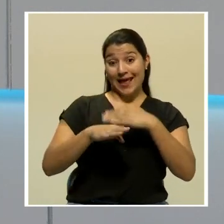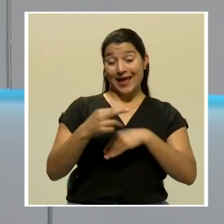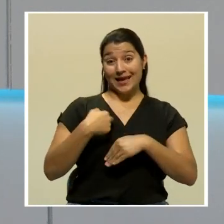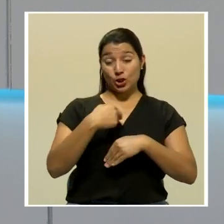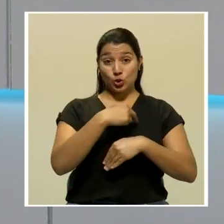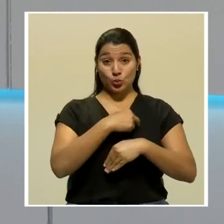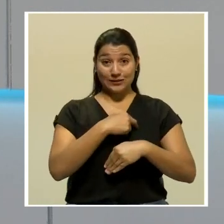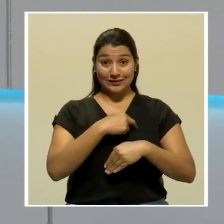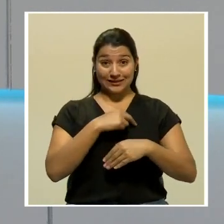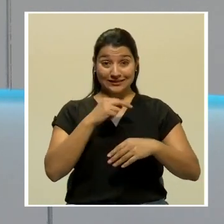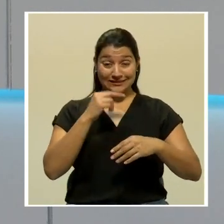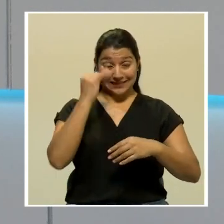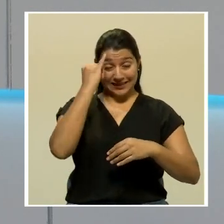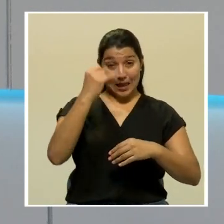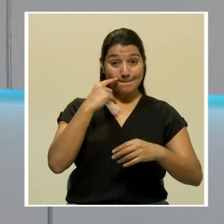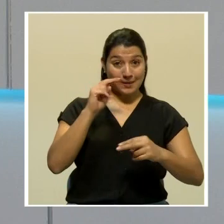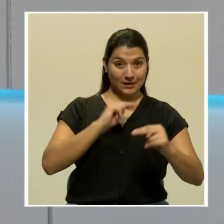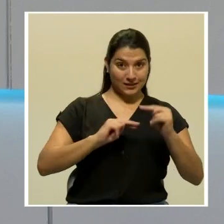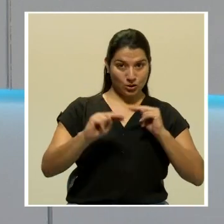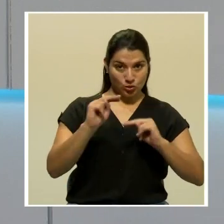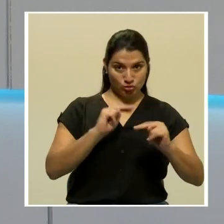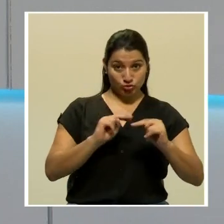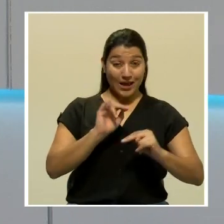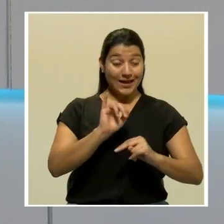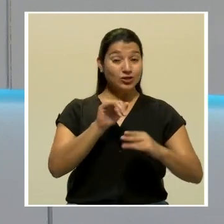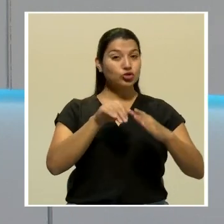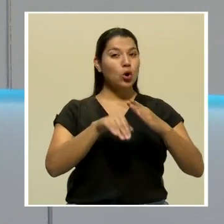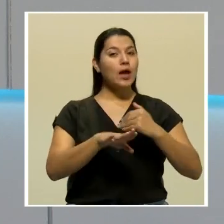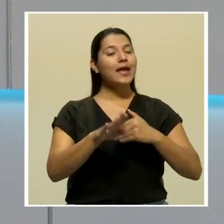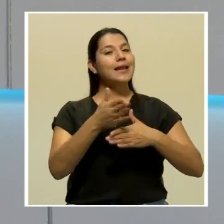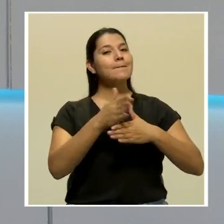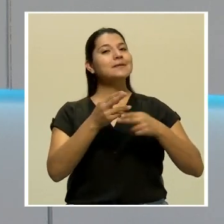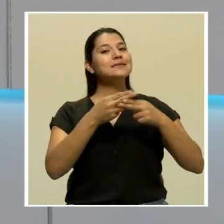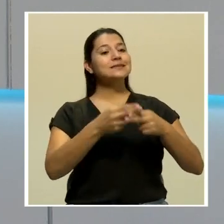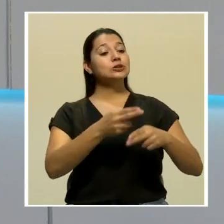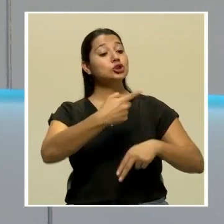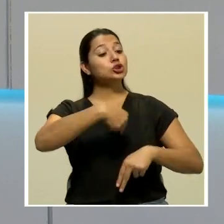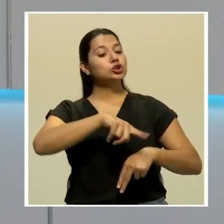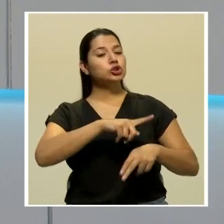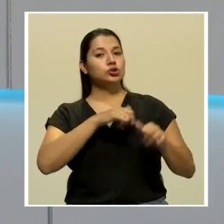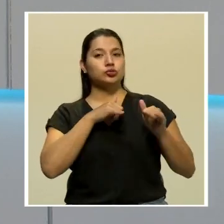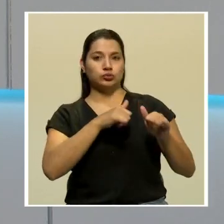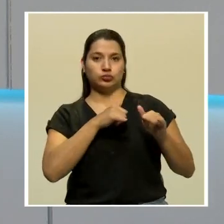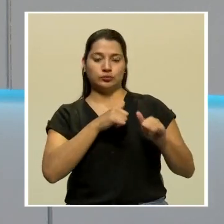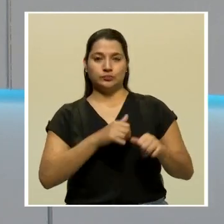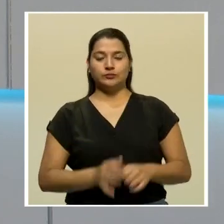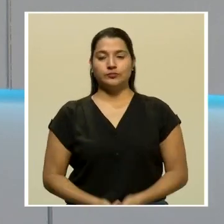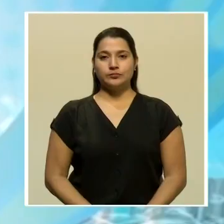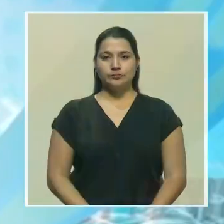emprendimientos. Esto en nuestra sección Somos de los Mismos.